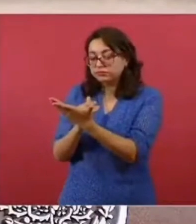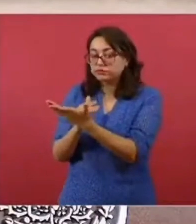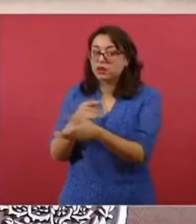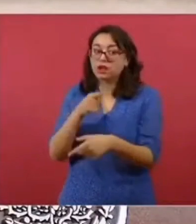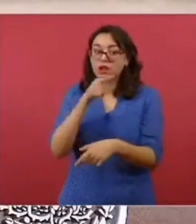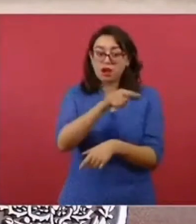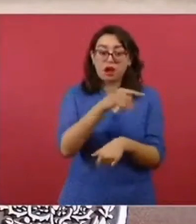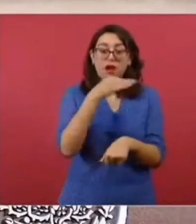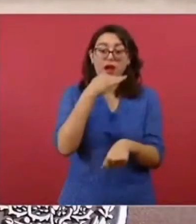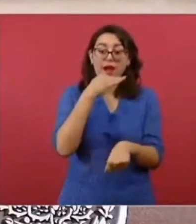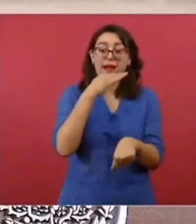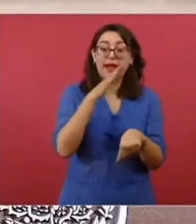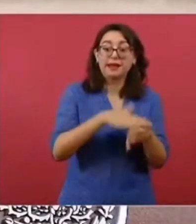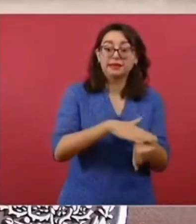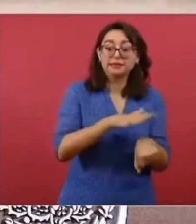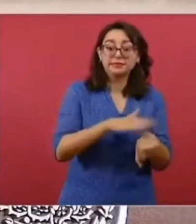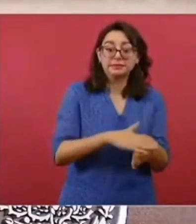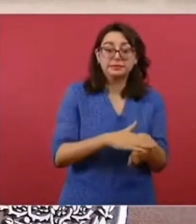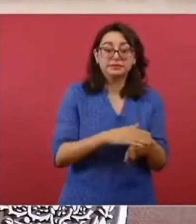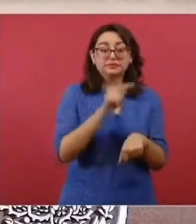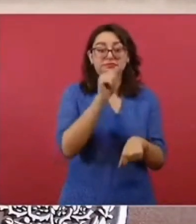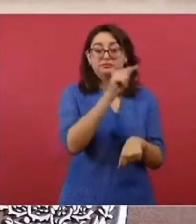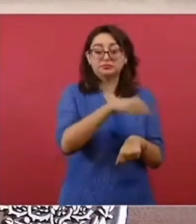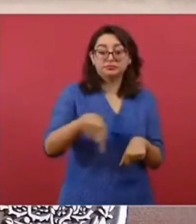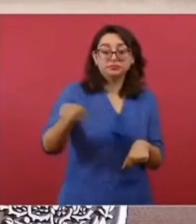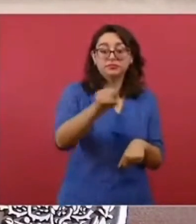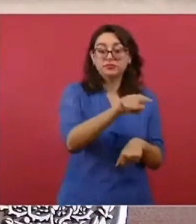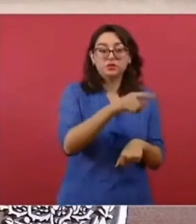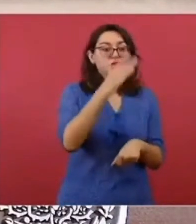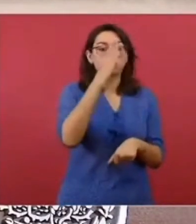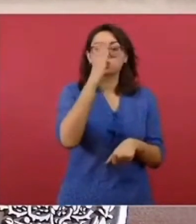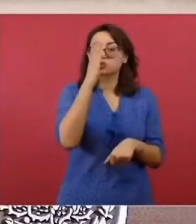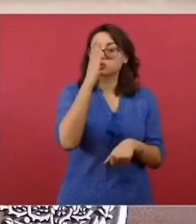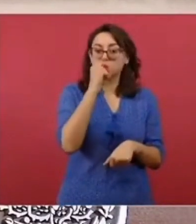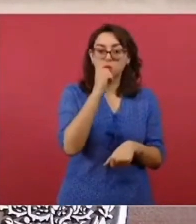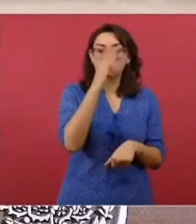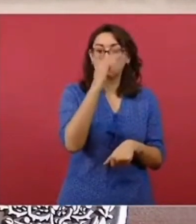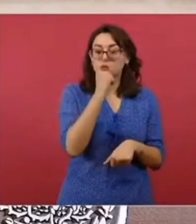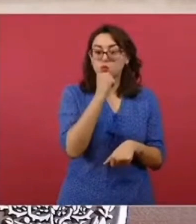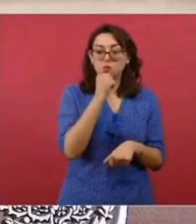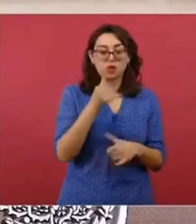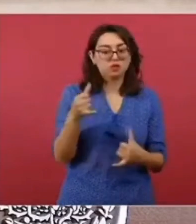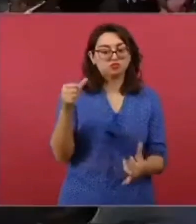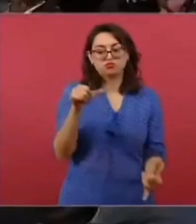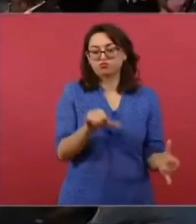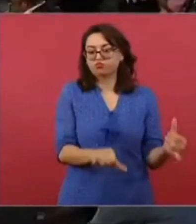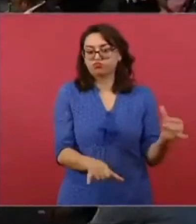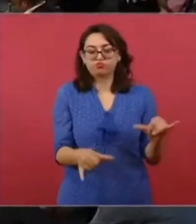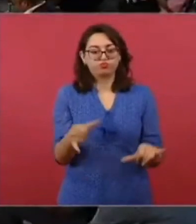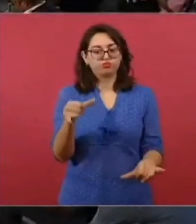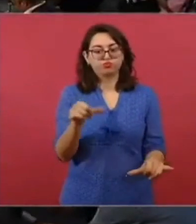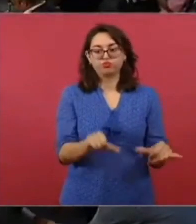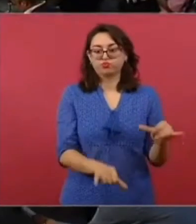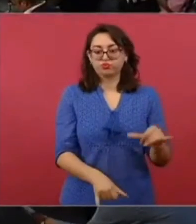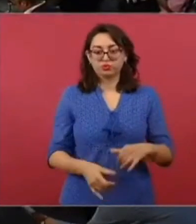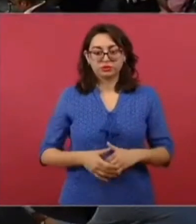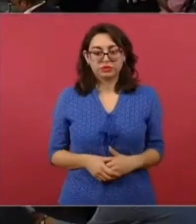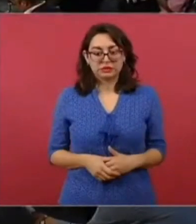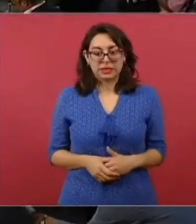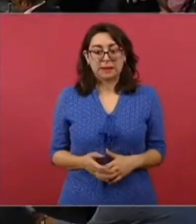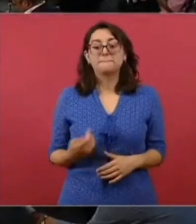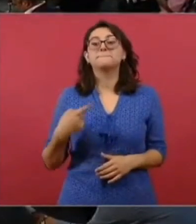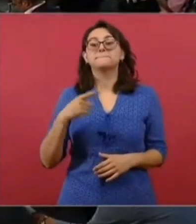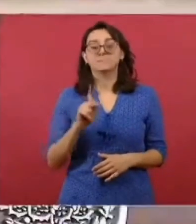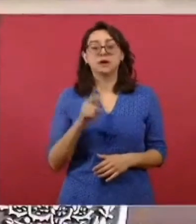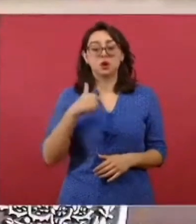ahí, justo en estos espacios, hay una prohibición de uso también de agrotóxicos. Pero sí me gustaría hacer